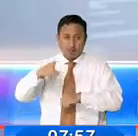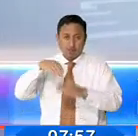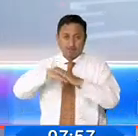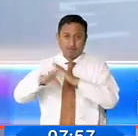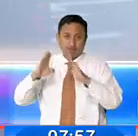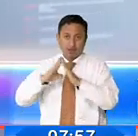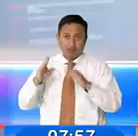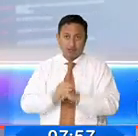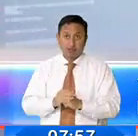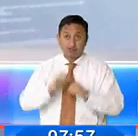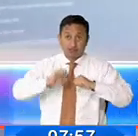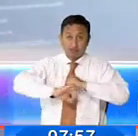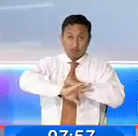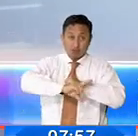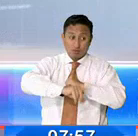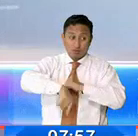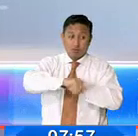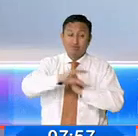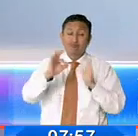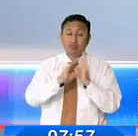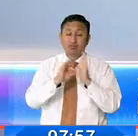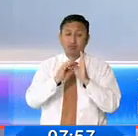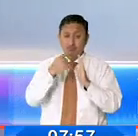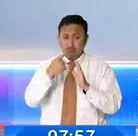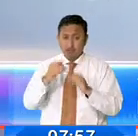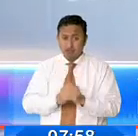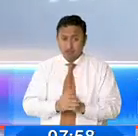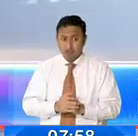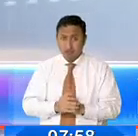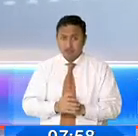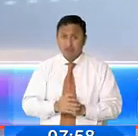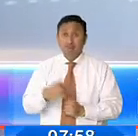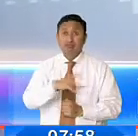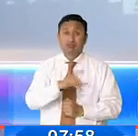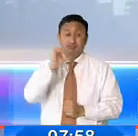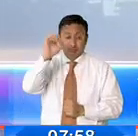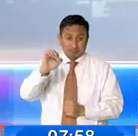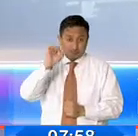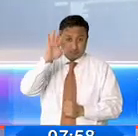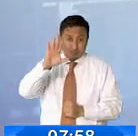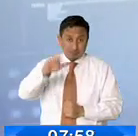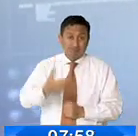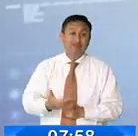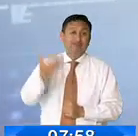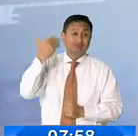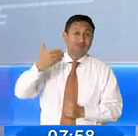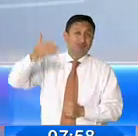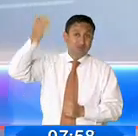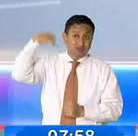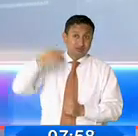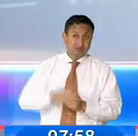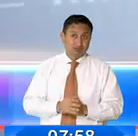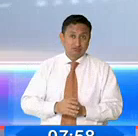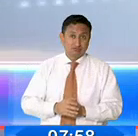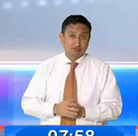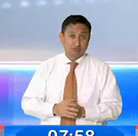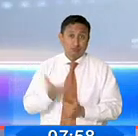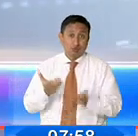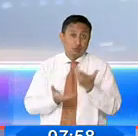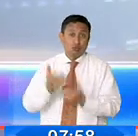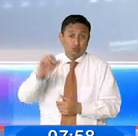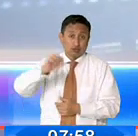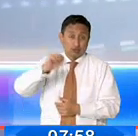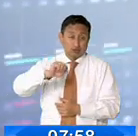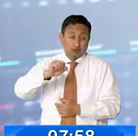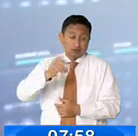No hubo saqueos en las redes sociales, comenzaron a mandar, no hubo saqueos, eran videos de otras épocas, lo que sí posiblemente pudieron haber